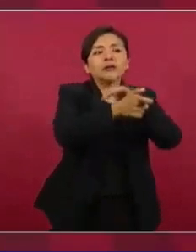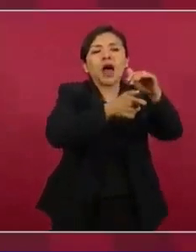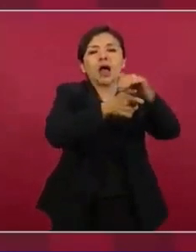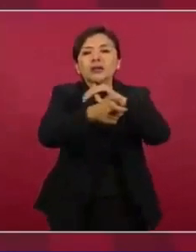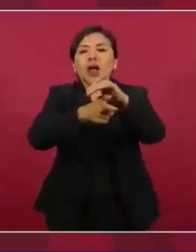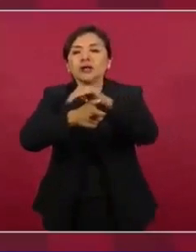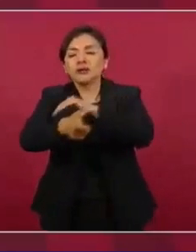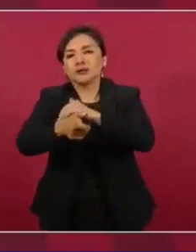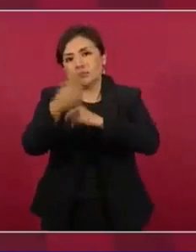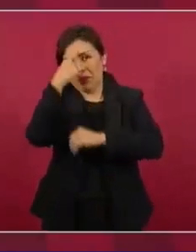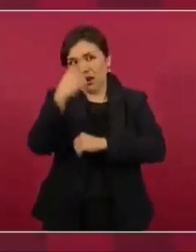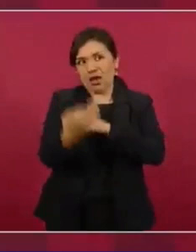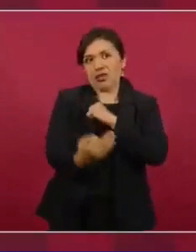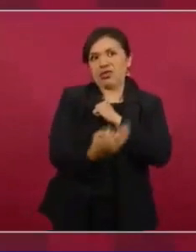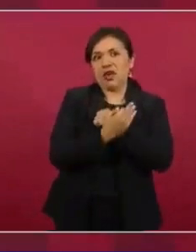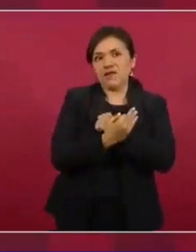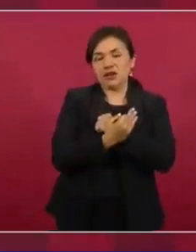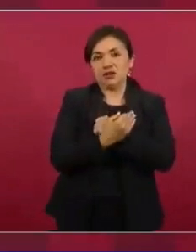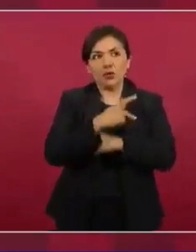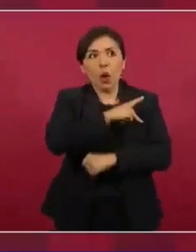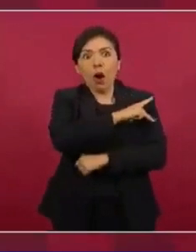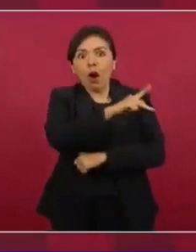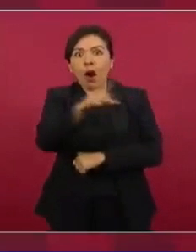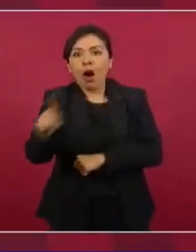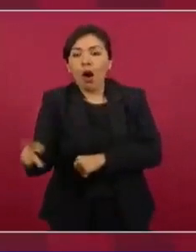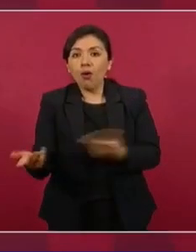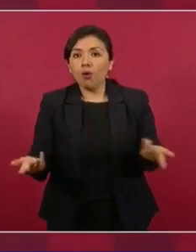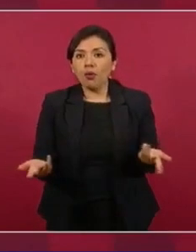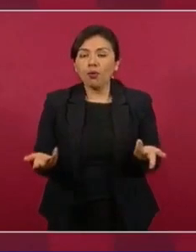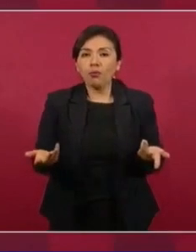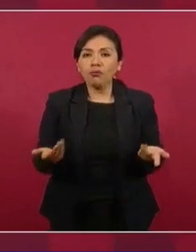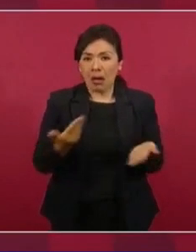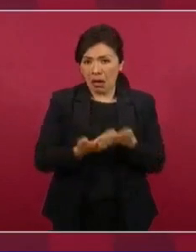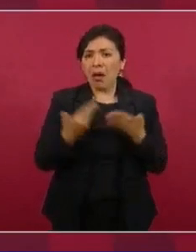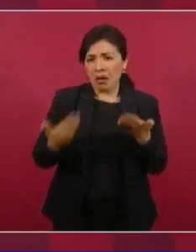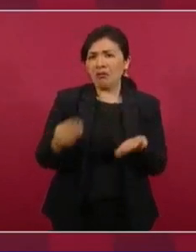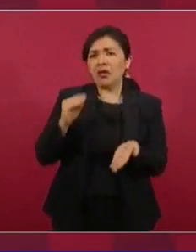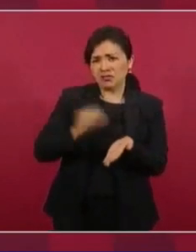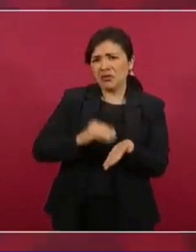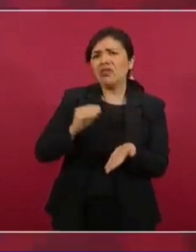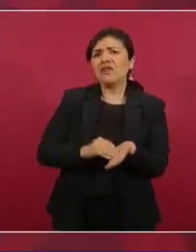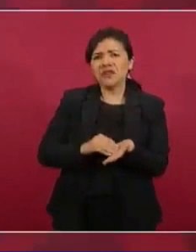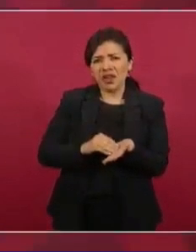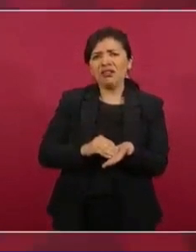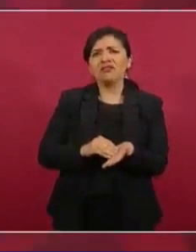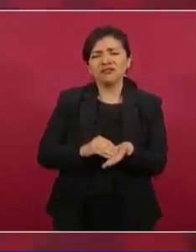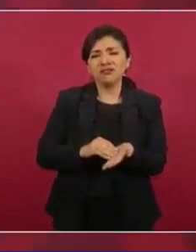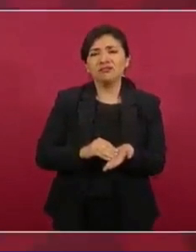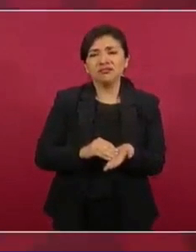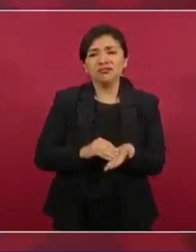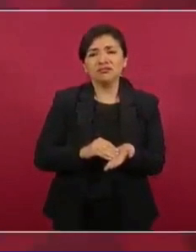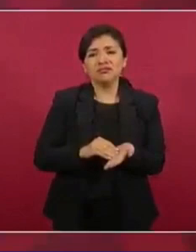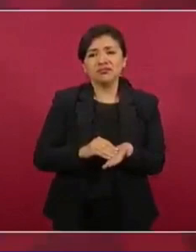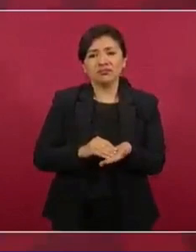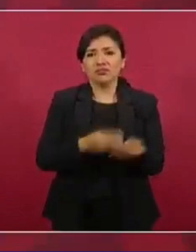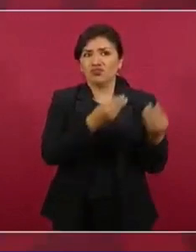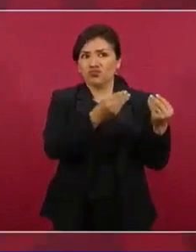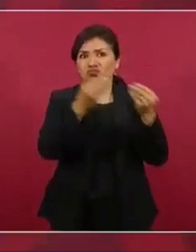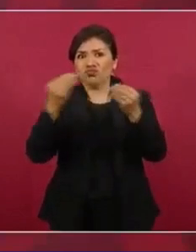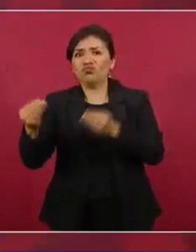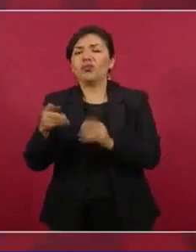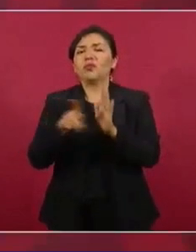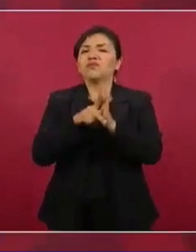a todos y todavía la mayoría de los medios